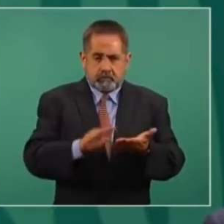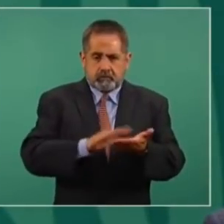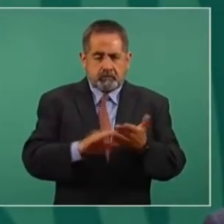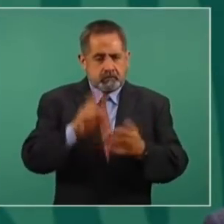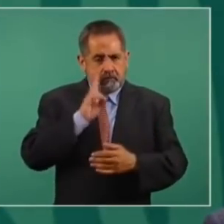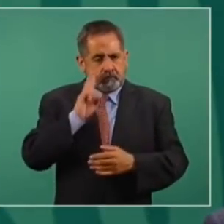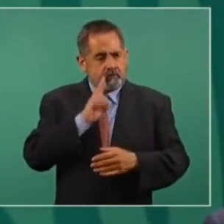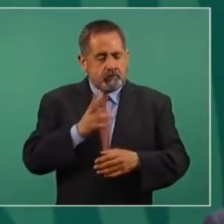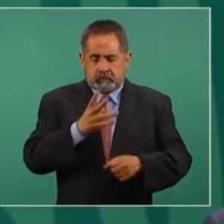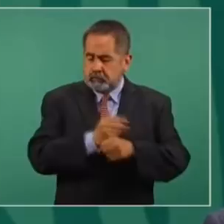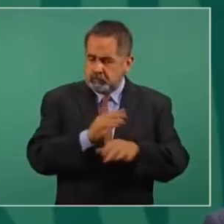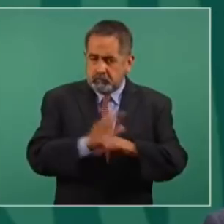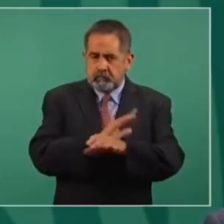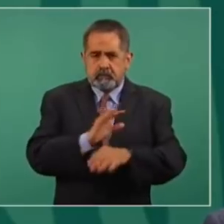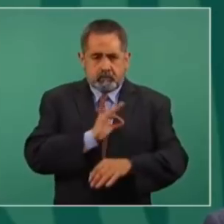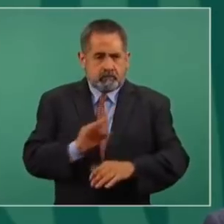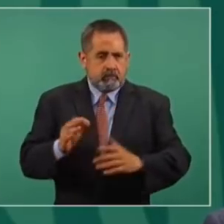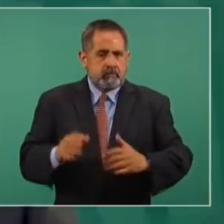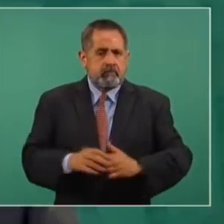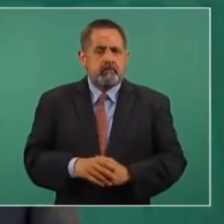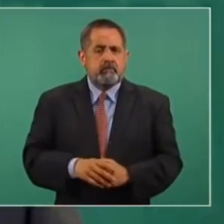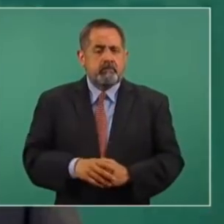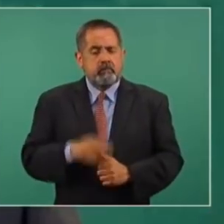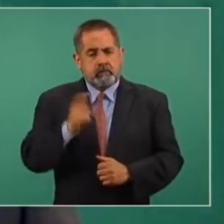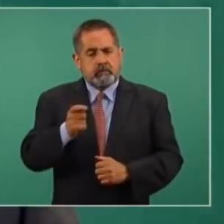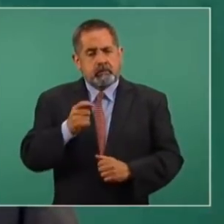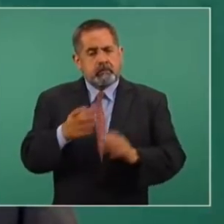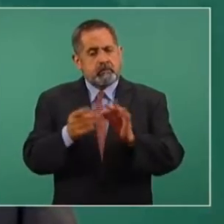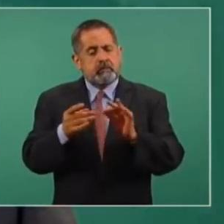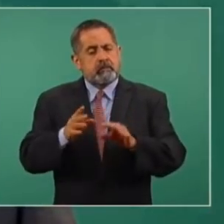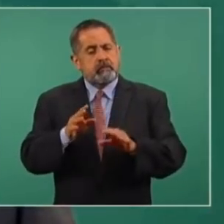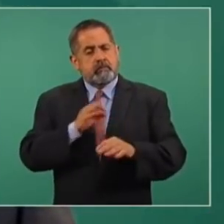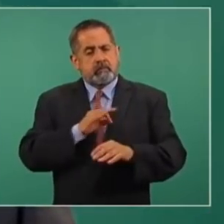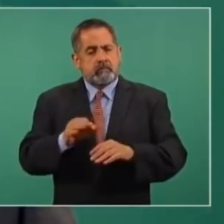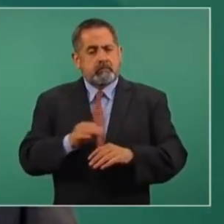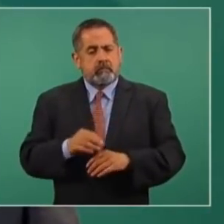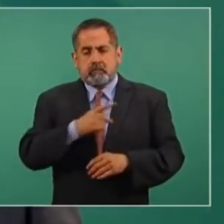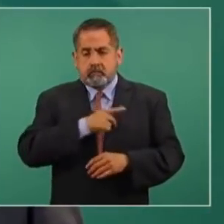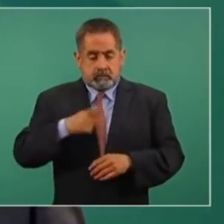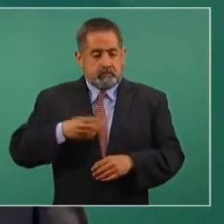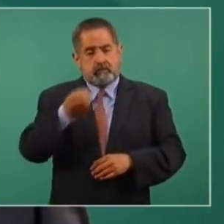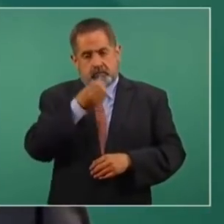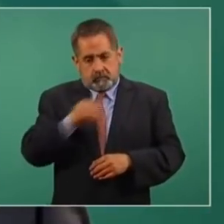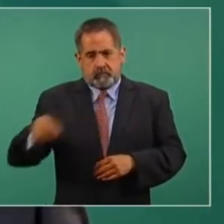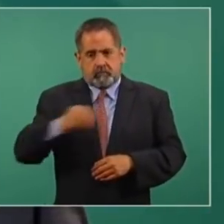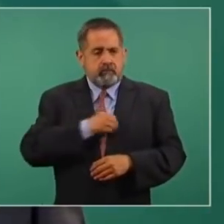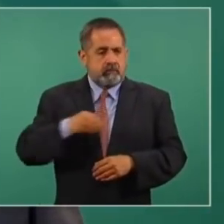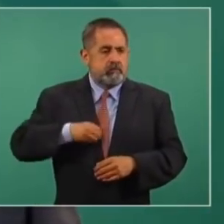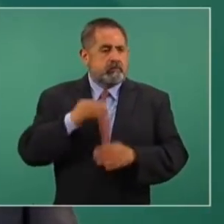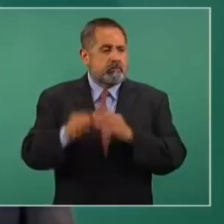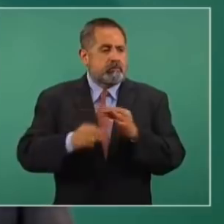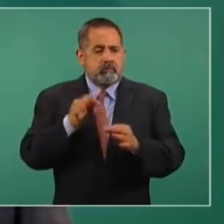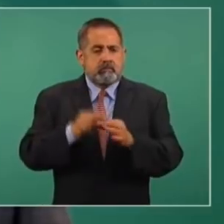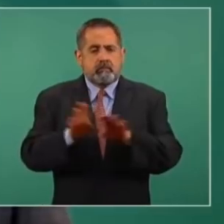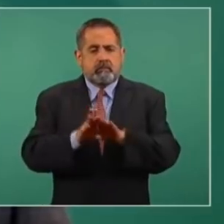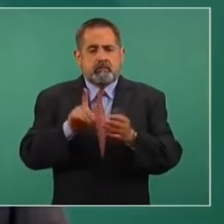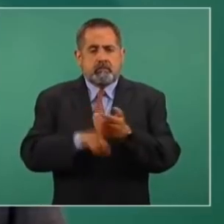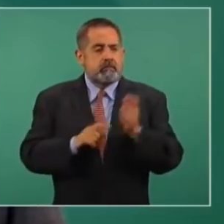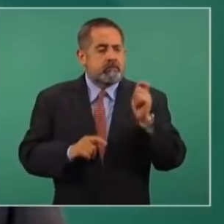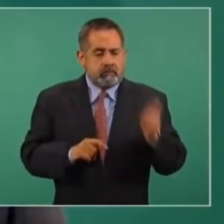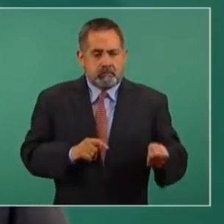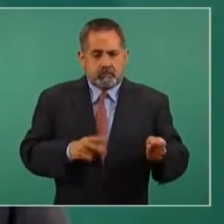por corregir el error. Tiene uno la obligación de